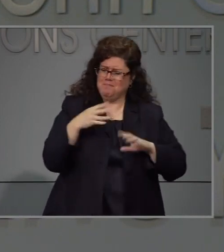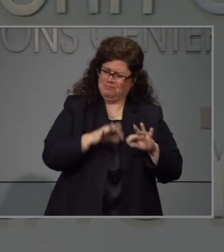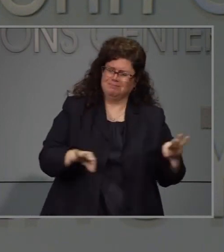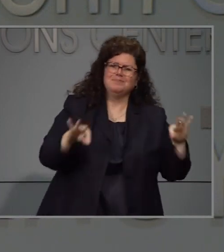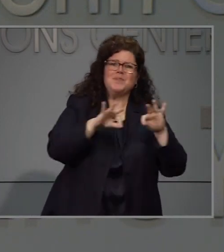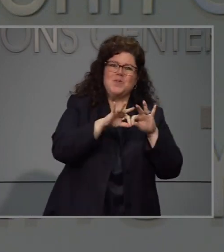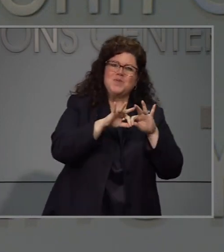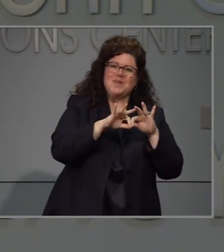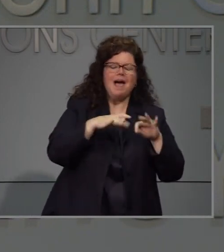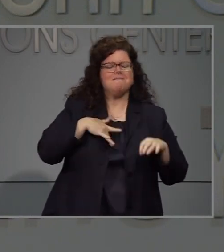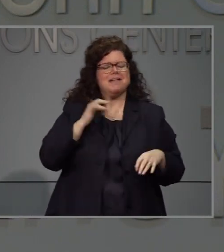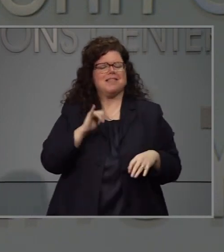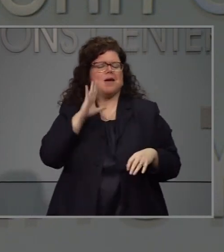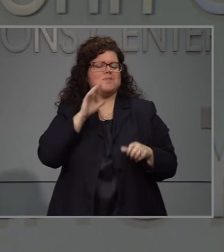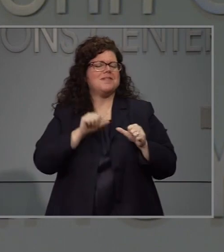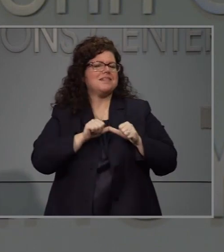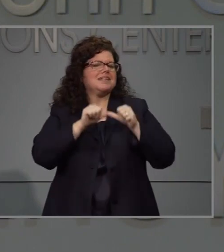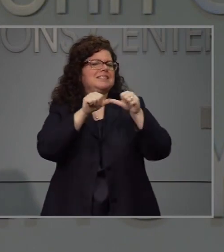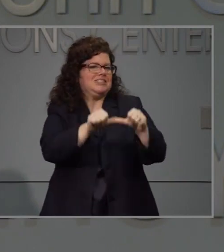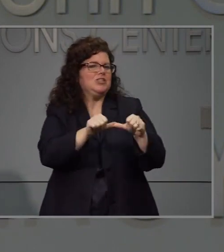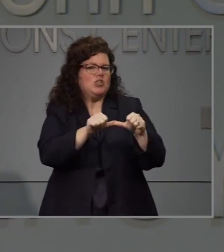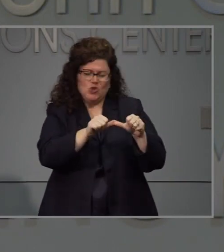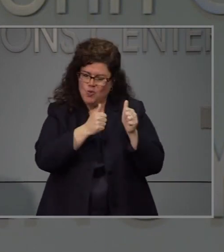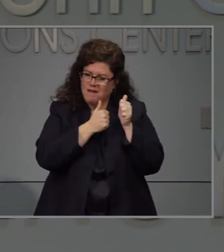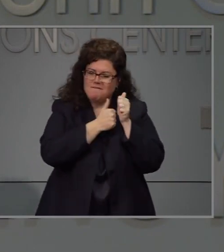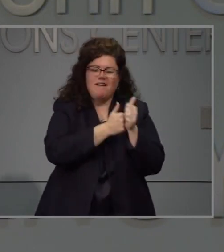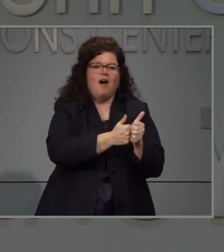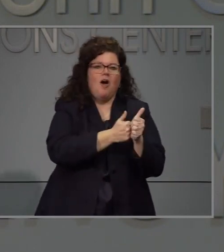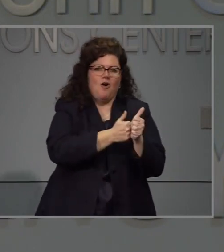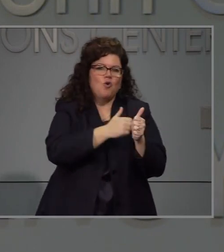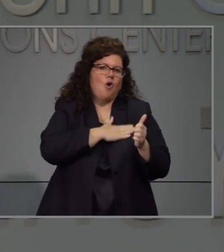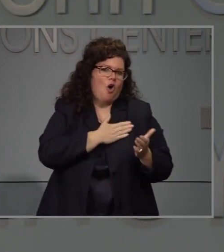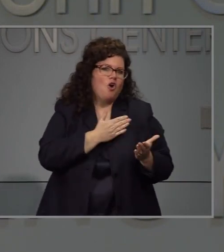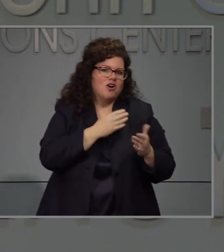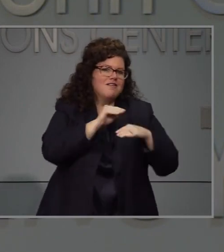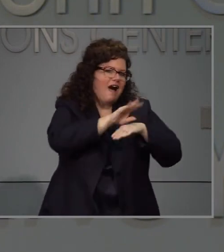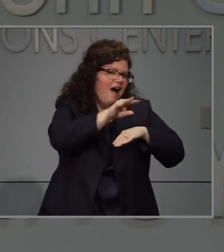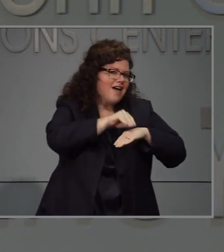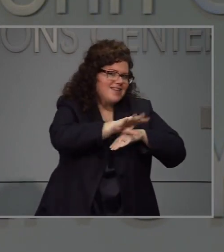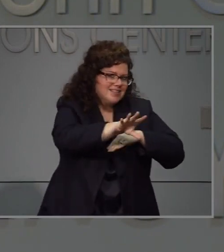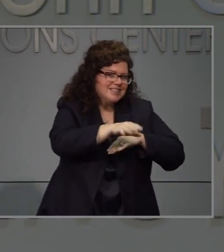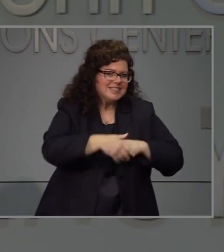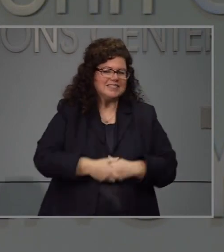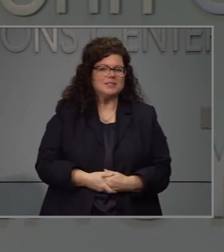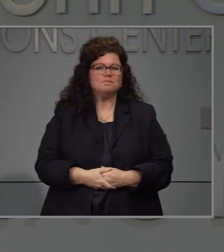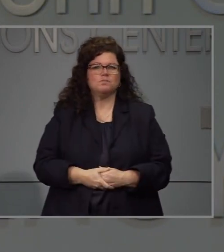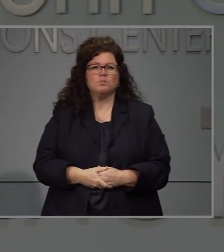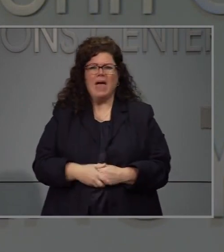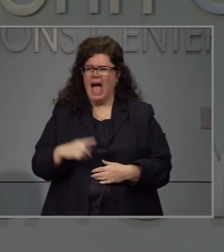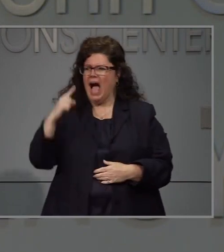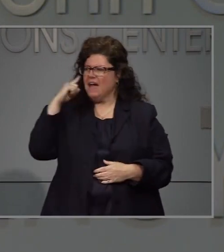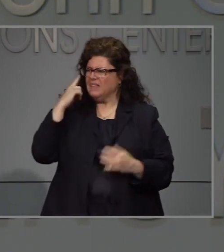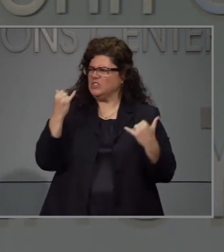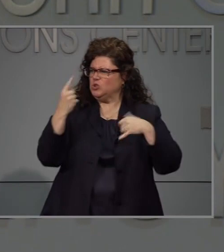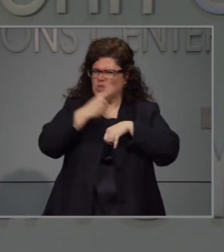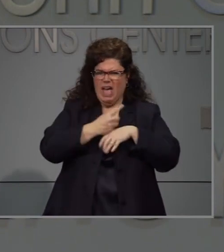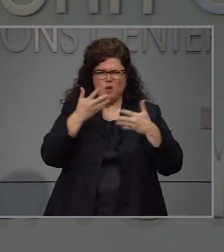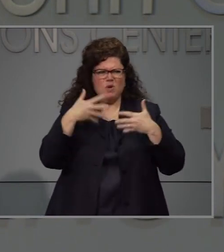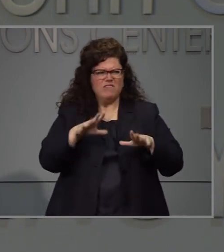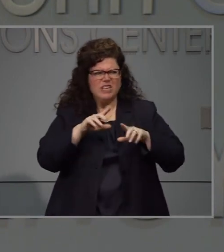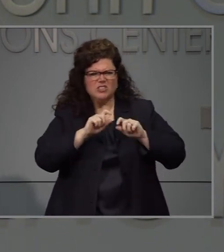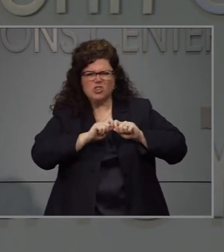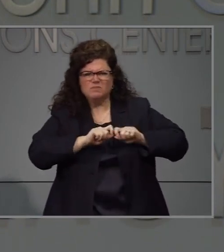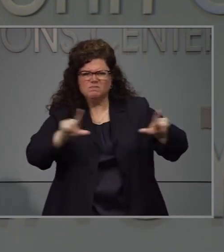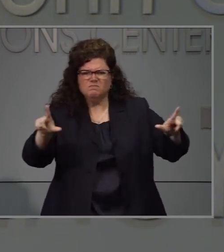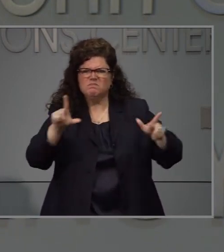cosas adecuadas para proteger a sus miembros que continúen haciendo esto y siguiendo nuestras lineamientos y yo